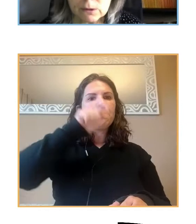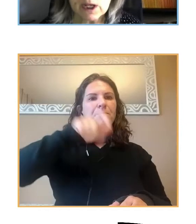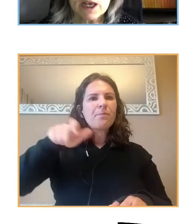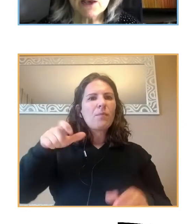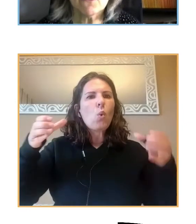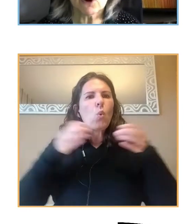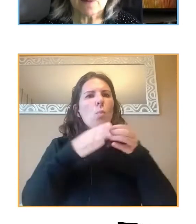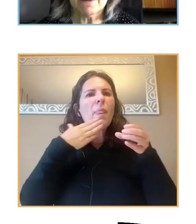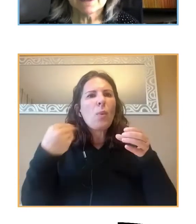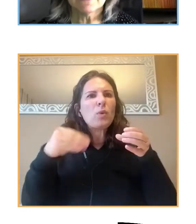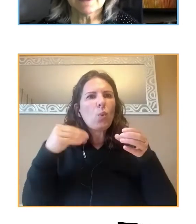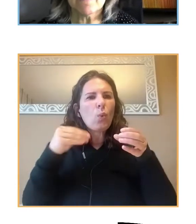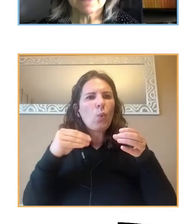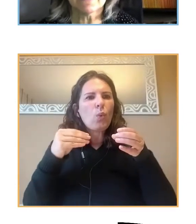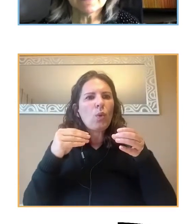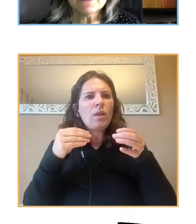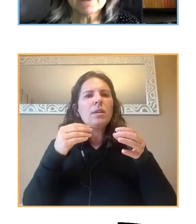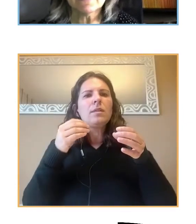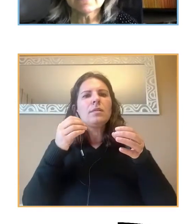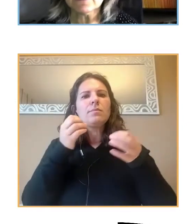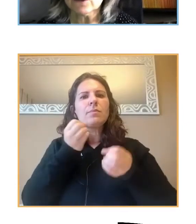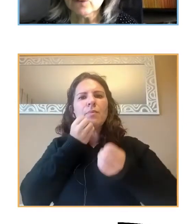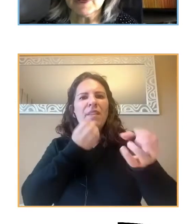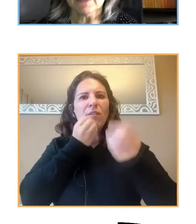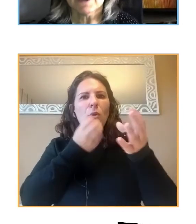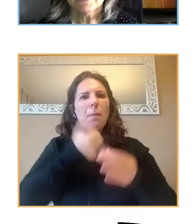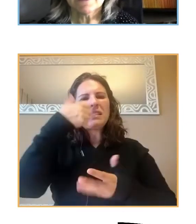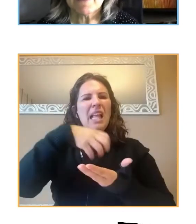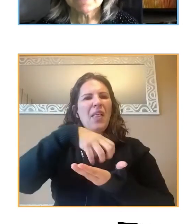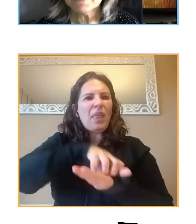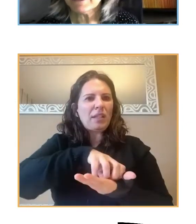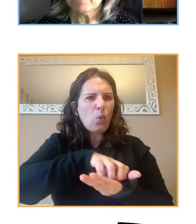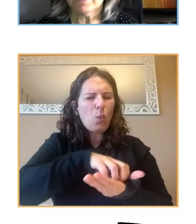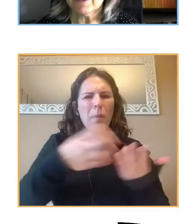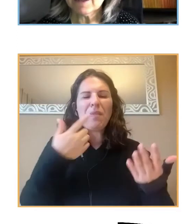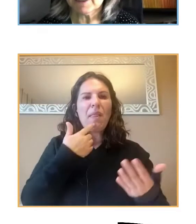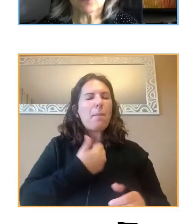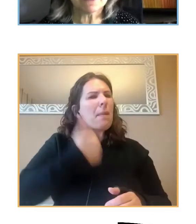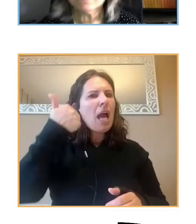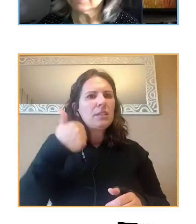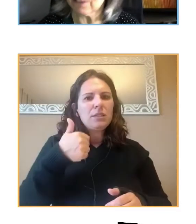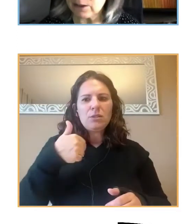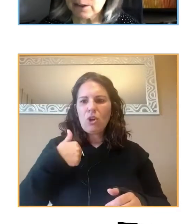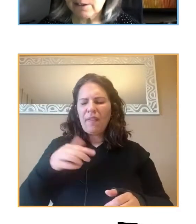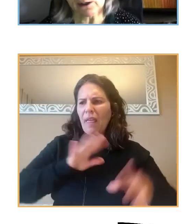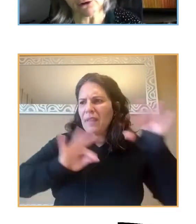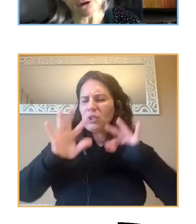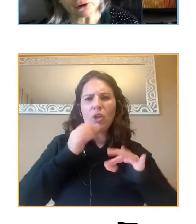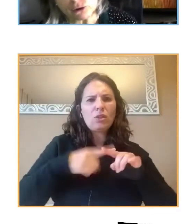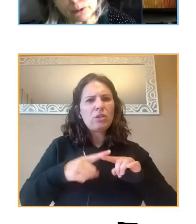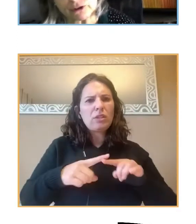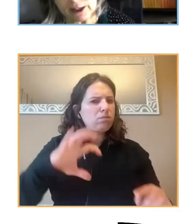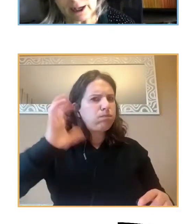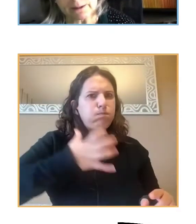juventud informaban de más nivel de incertidumbre, de más incapacidad para tomar decisiones que en los